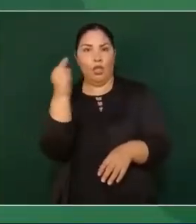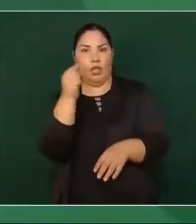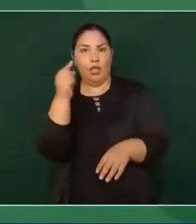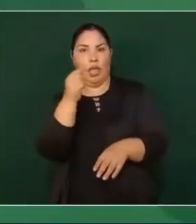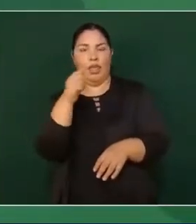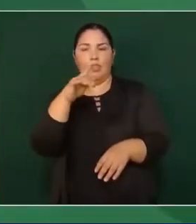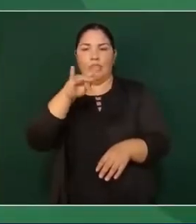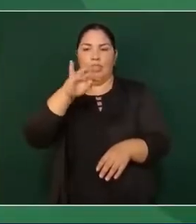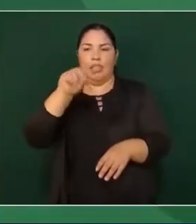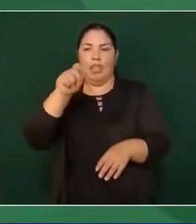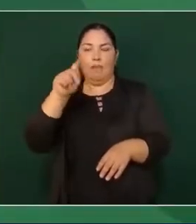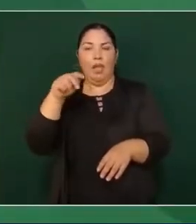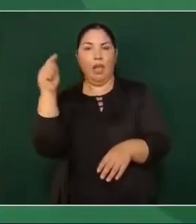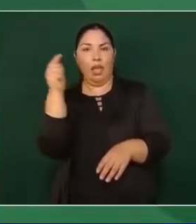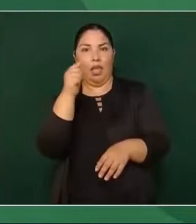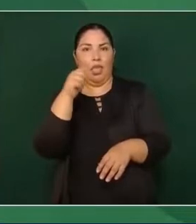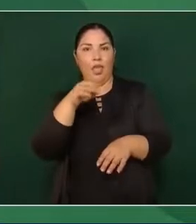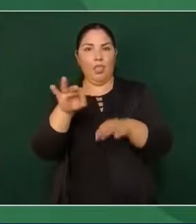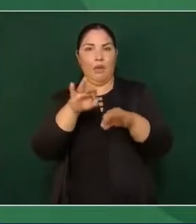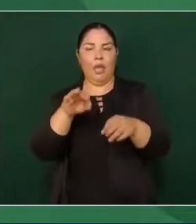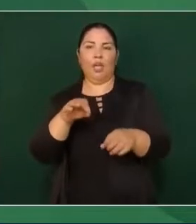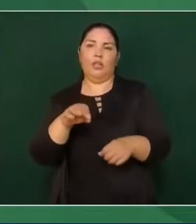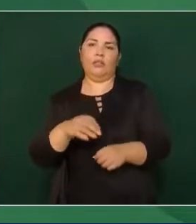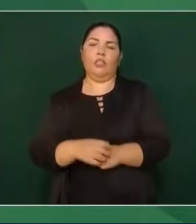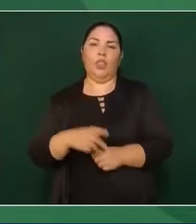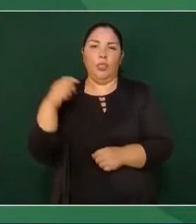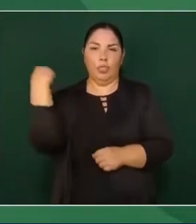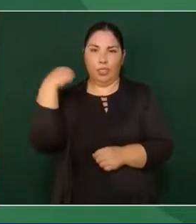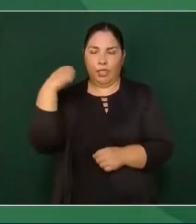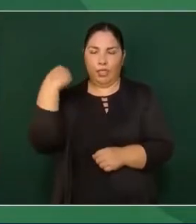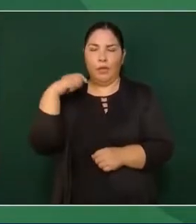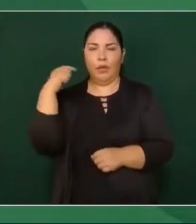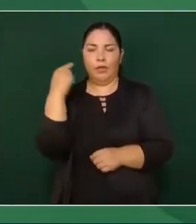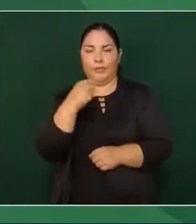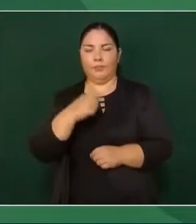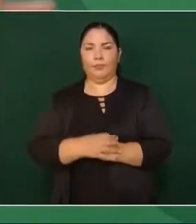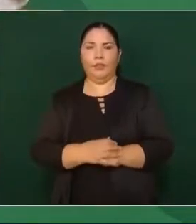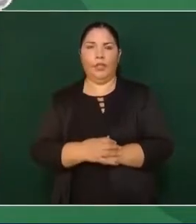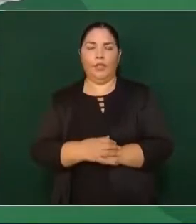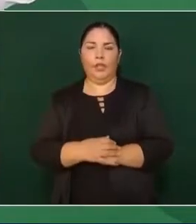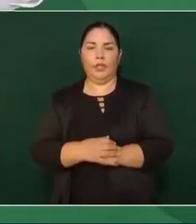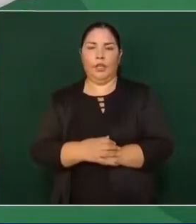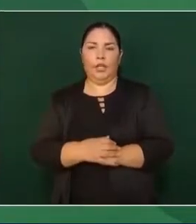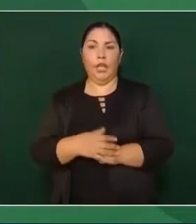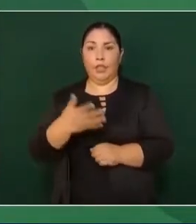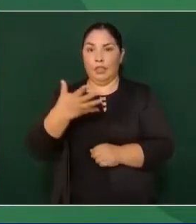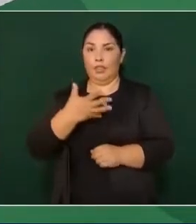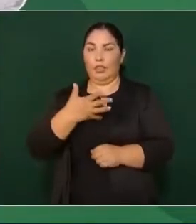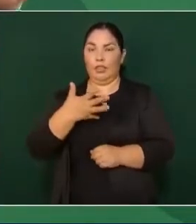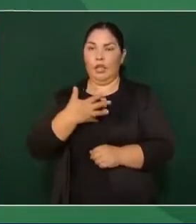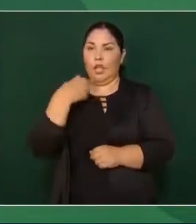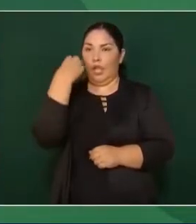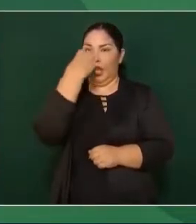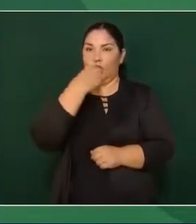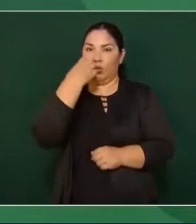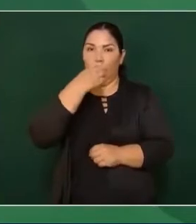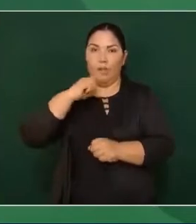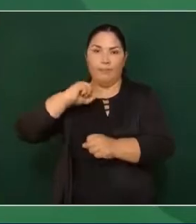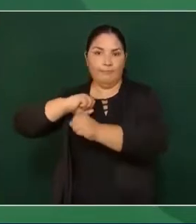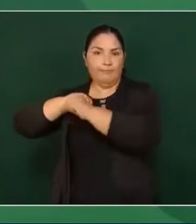en Tiapa, Tabasco, tiene una escuela de béisbol